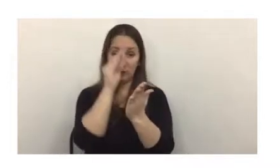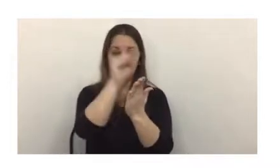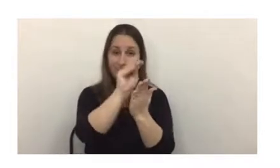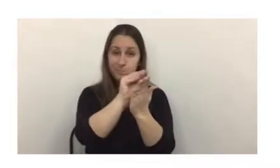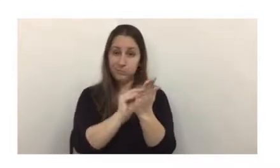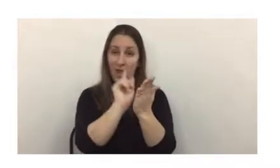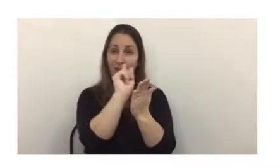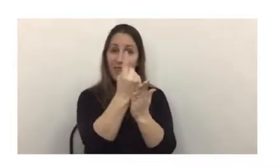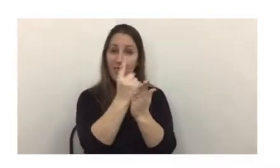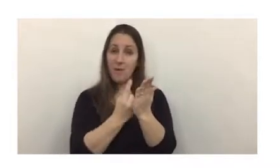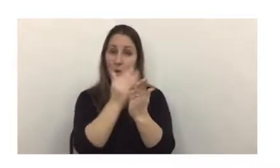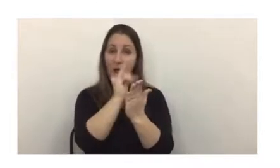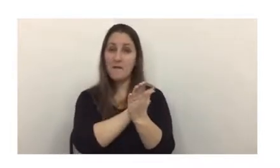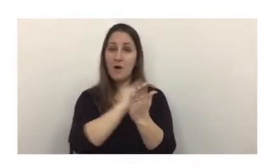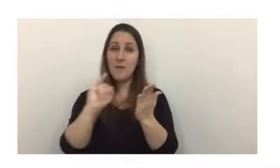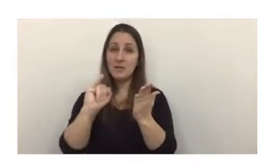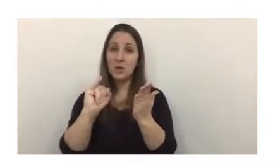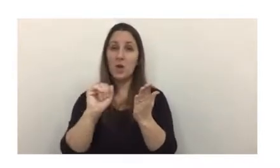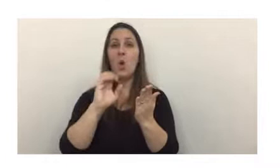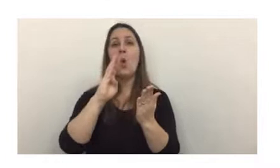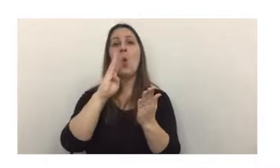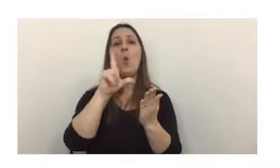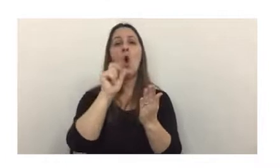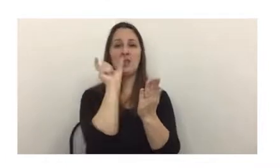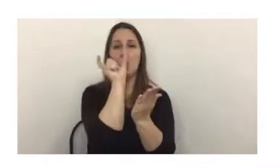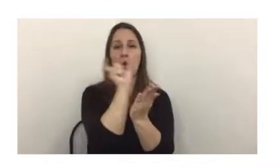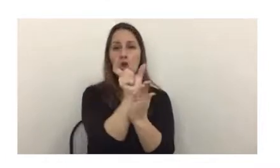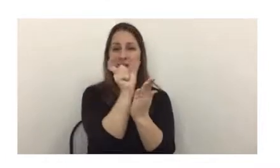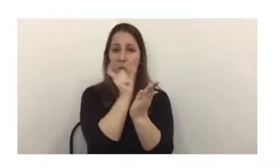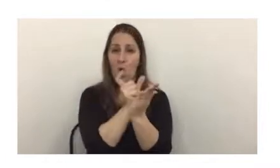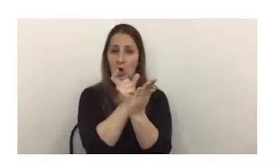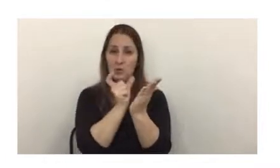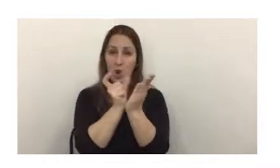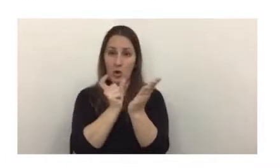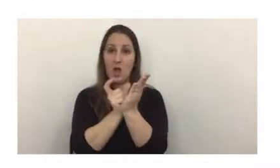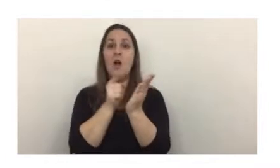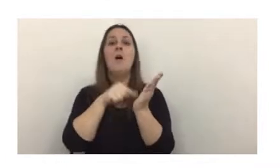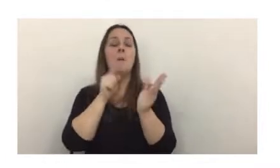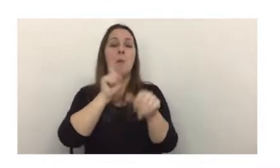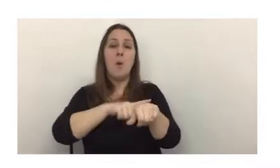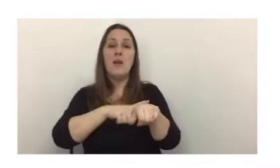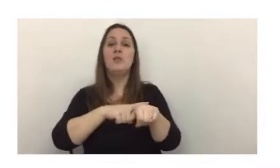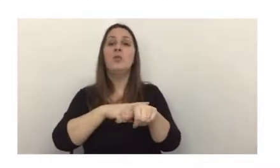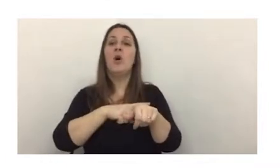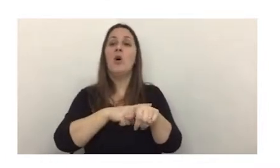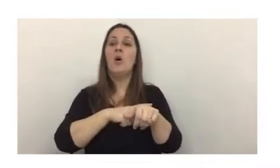individuales de información, se denominan bloques, que luego de tener la aprobación del resto de los usuarios del